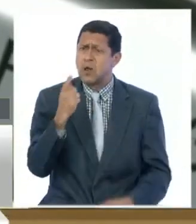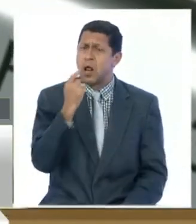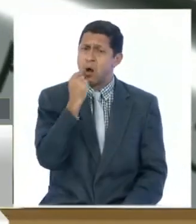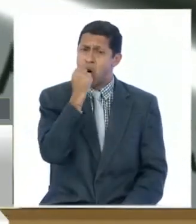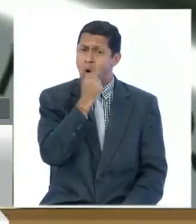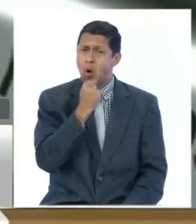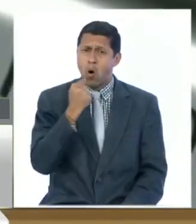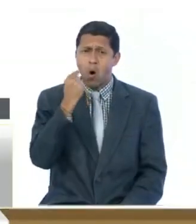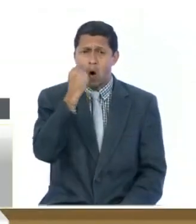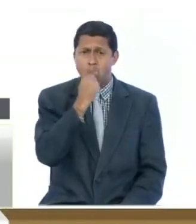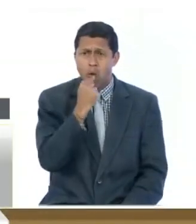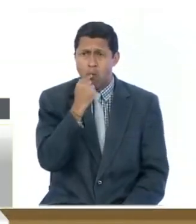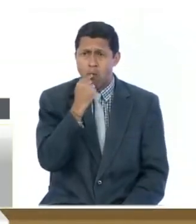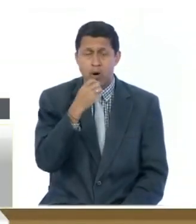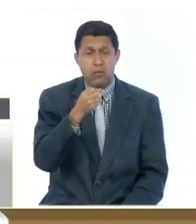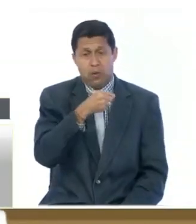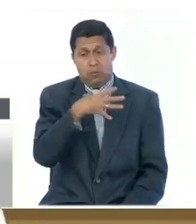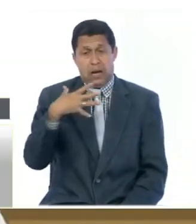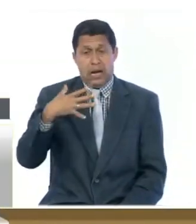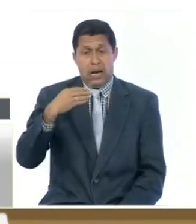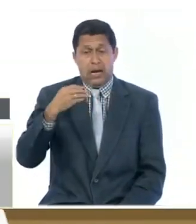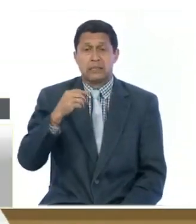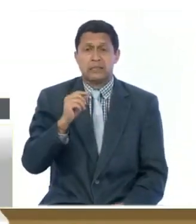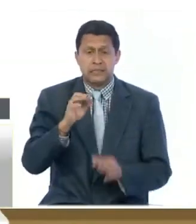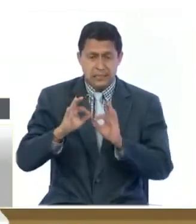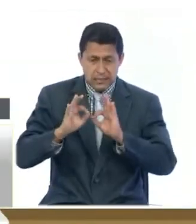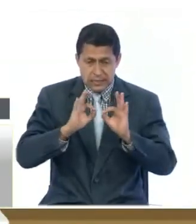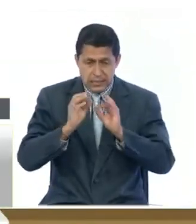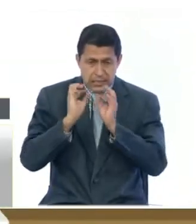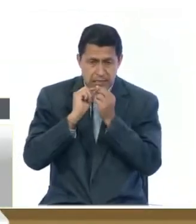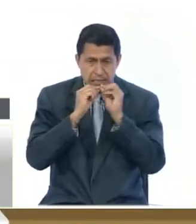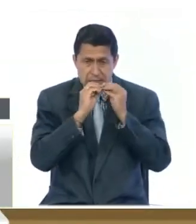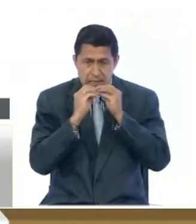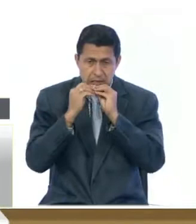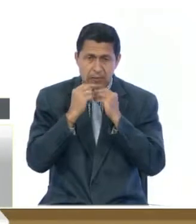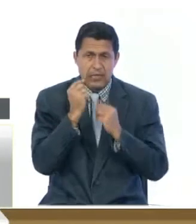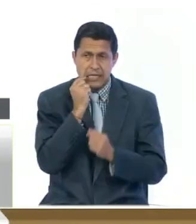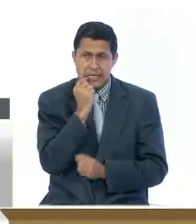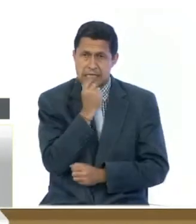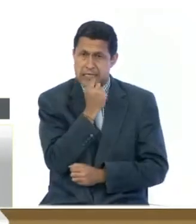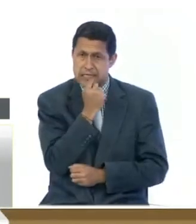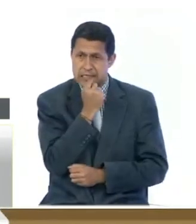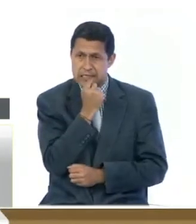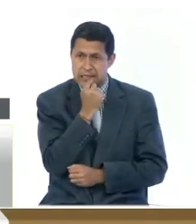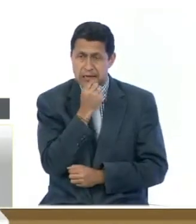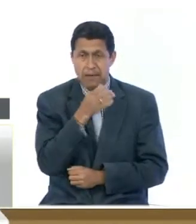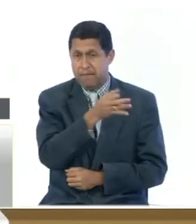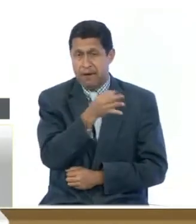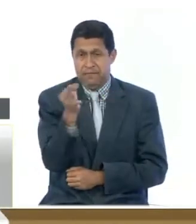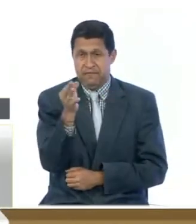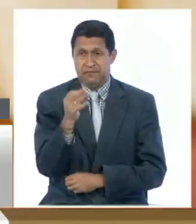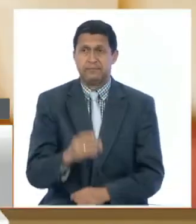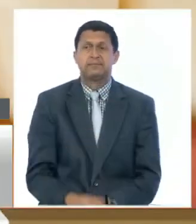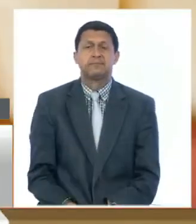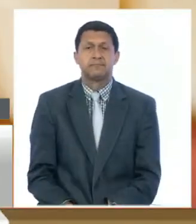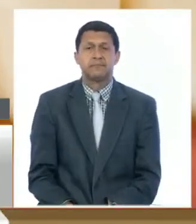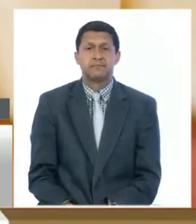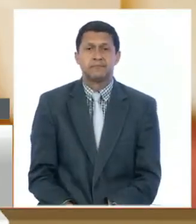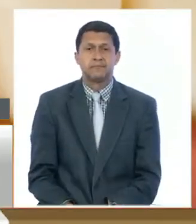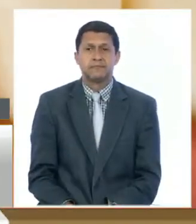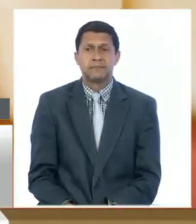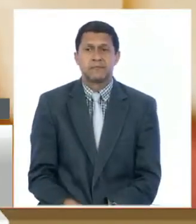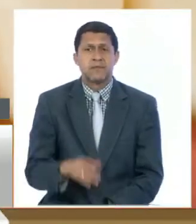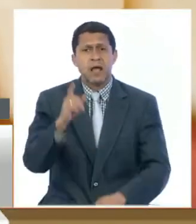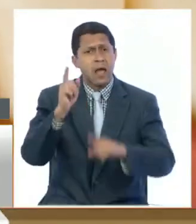a través del blanqueamiento, reparación y reconstrucción dental para perfeccionar su sonrisa. Los